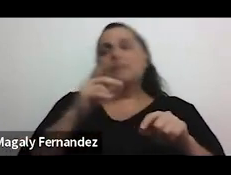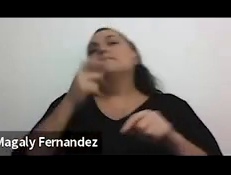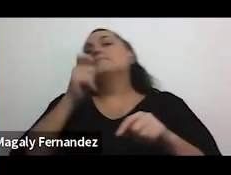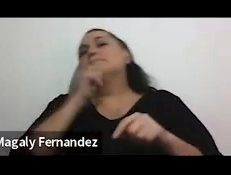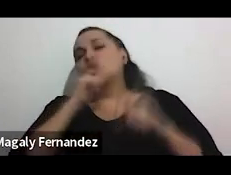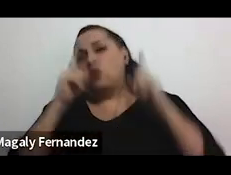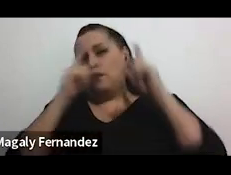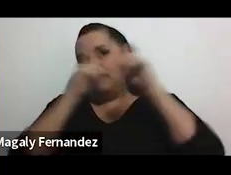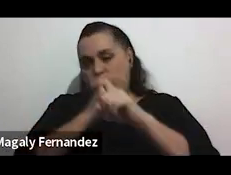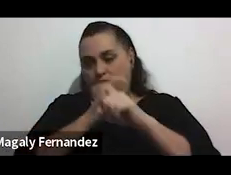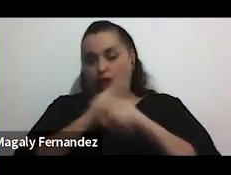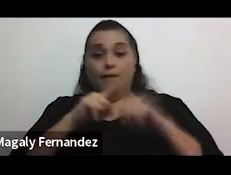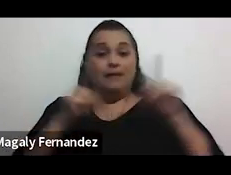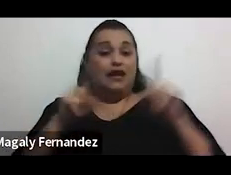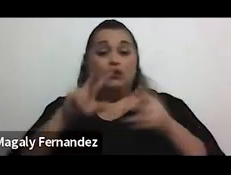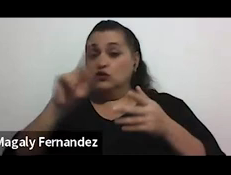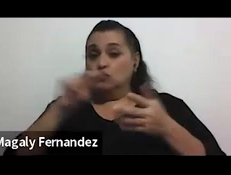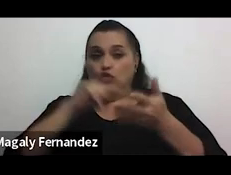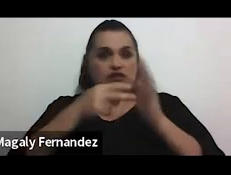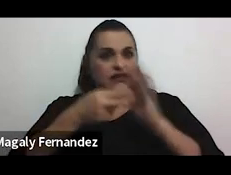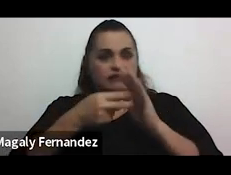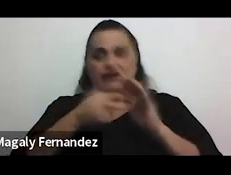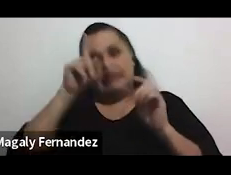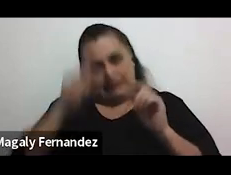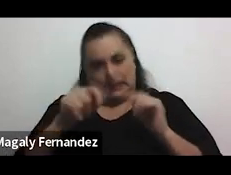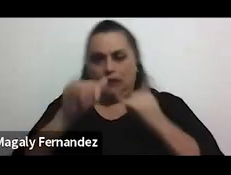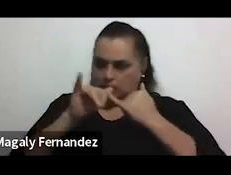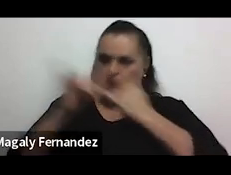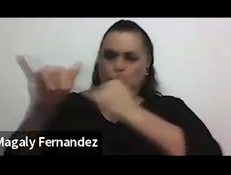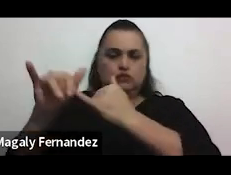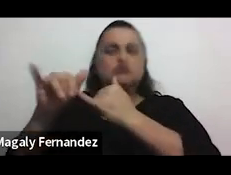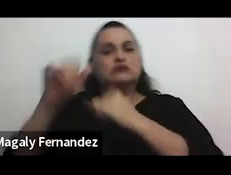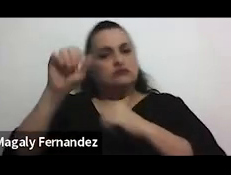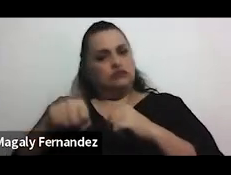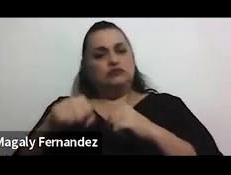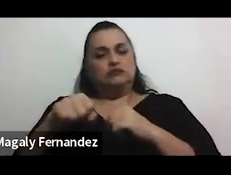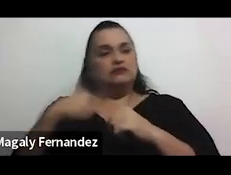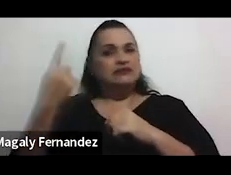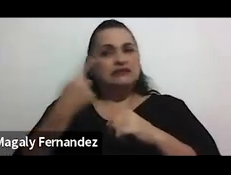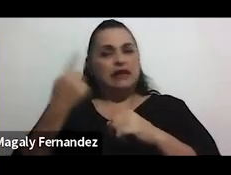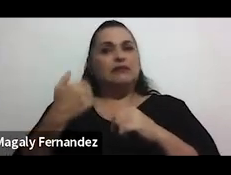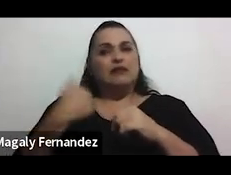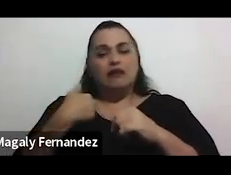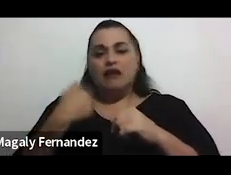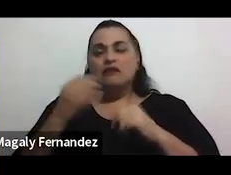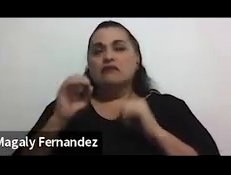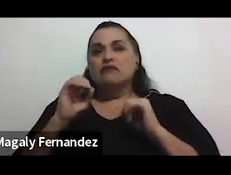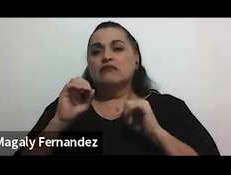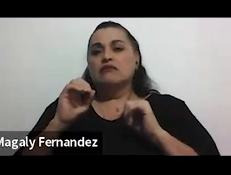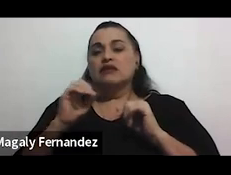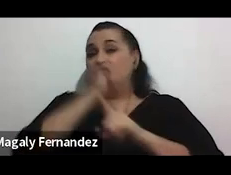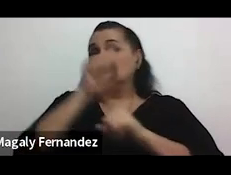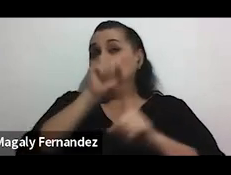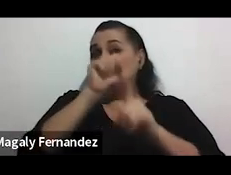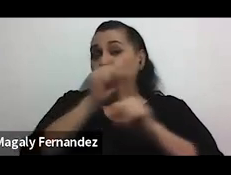pero esto no nos tienen que quitar el impulso a denunciar ¿verdad? Porque siempre hay qué sé yo si la situación